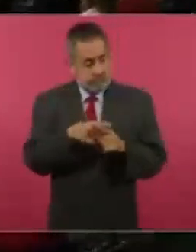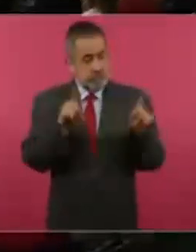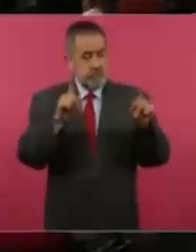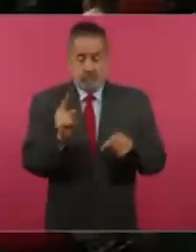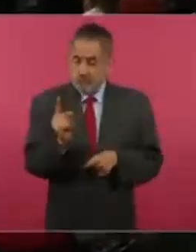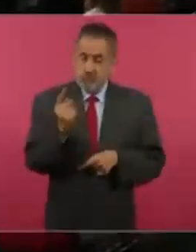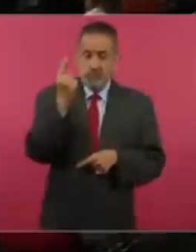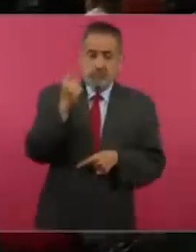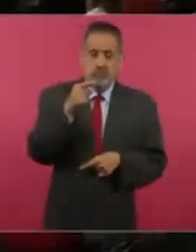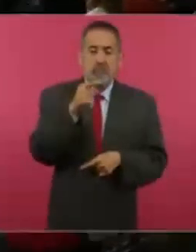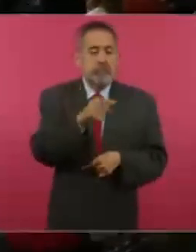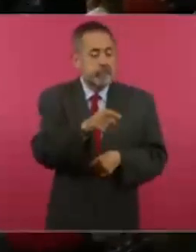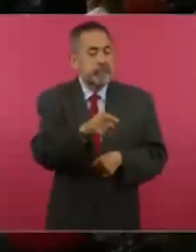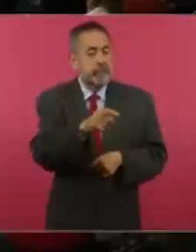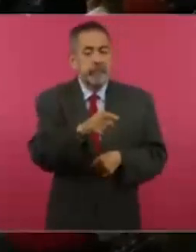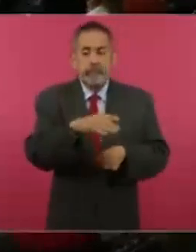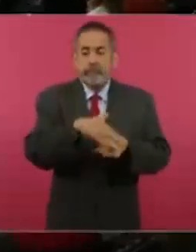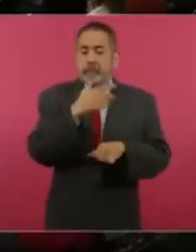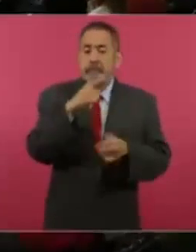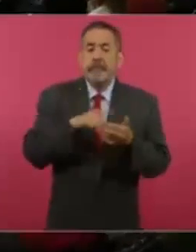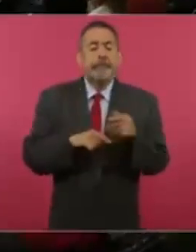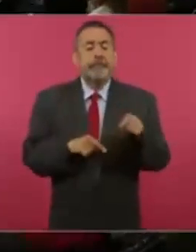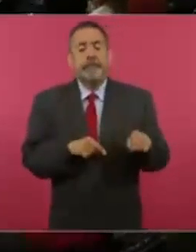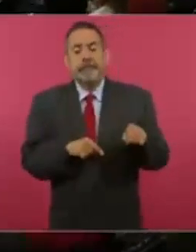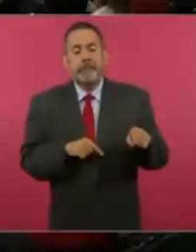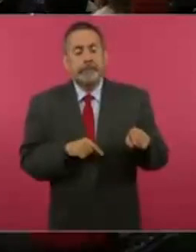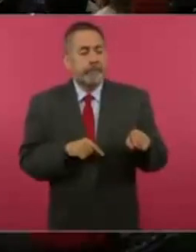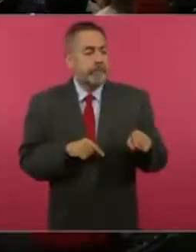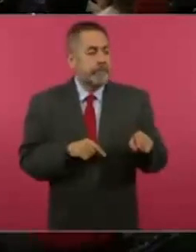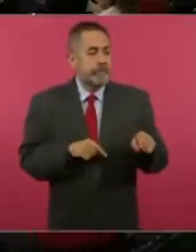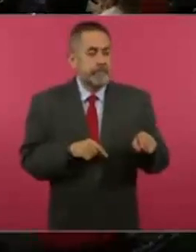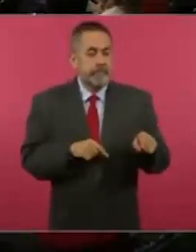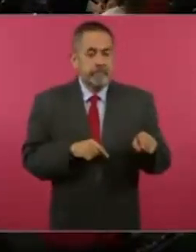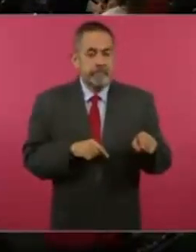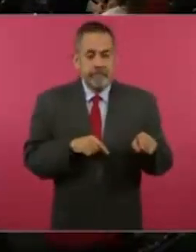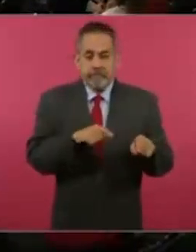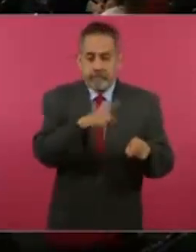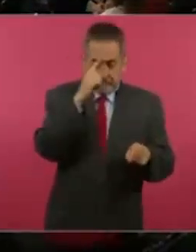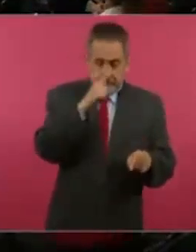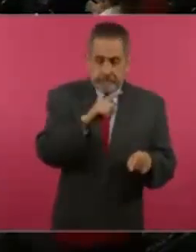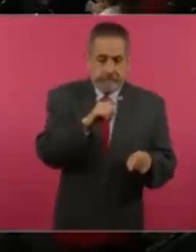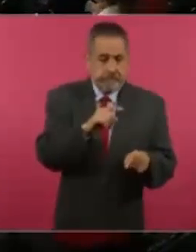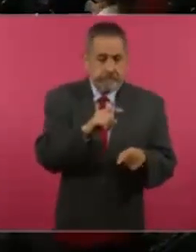en beneficio de la salud.